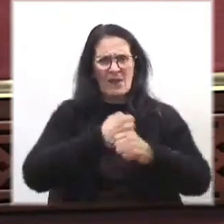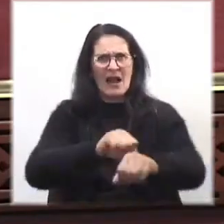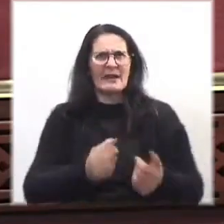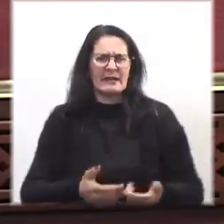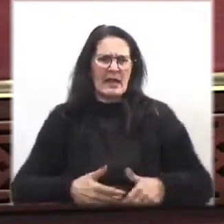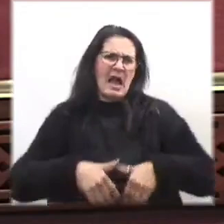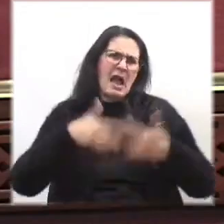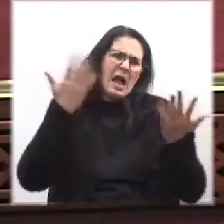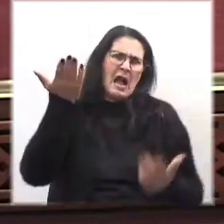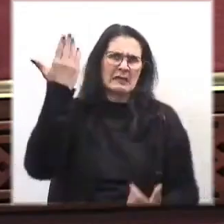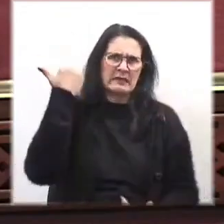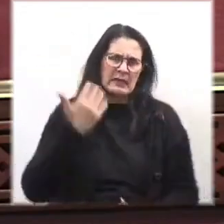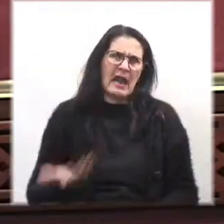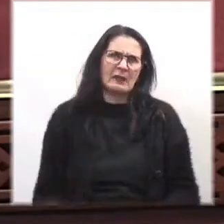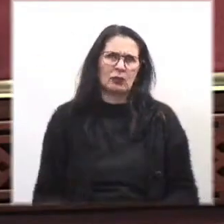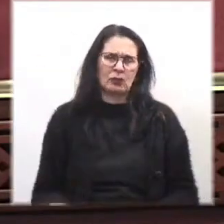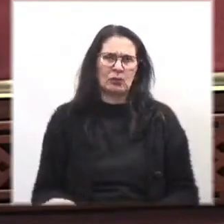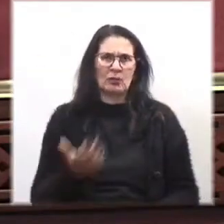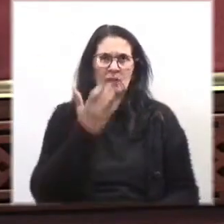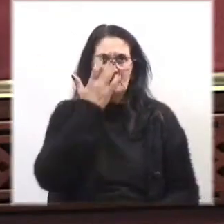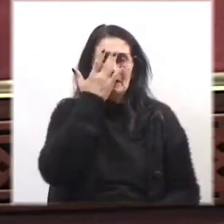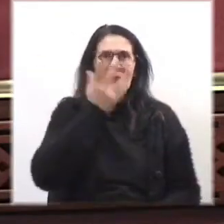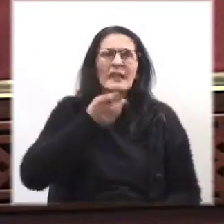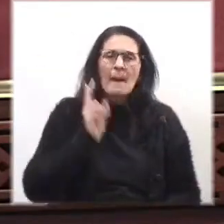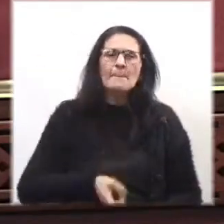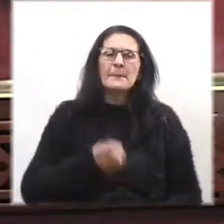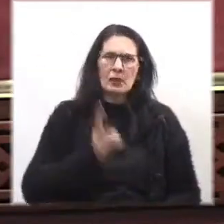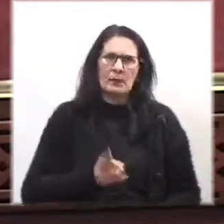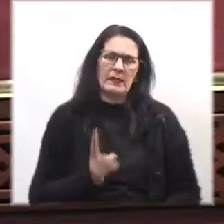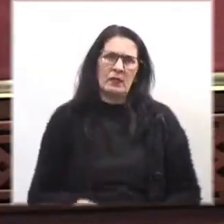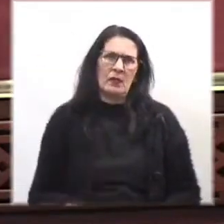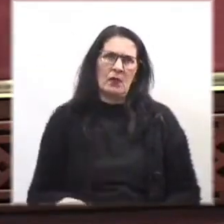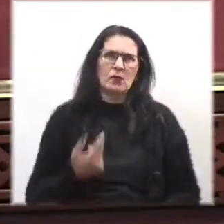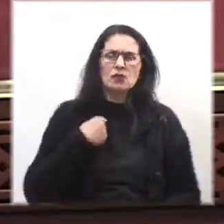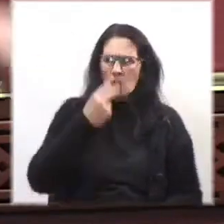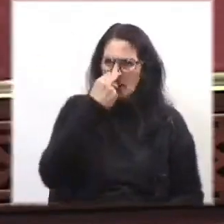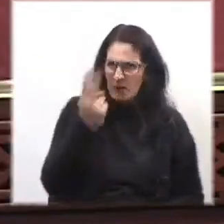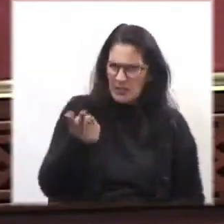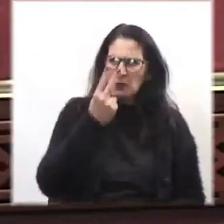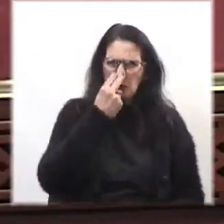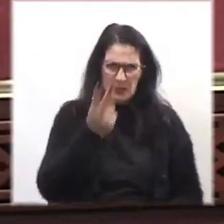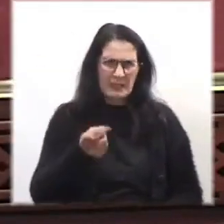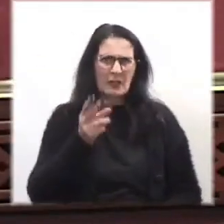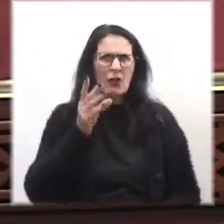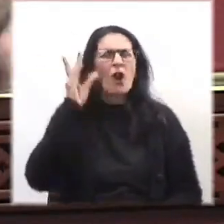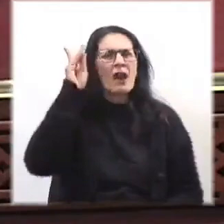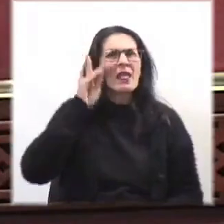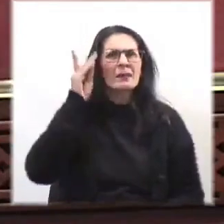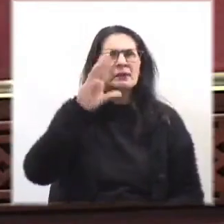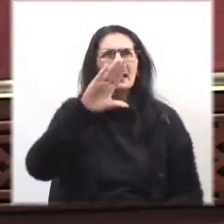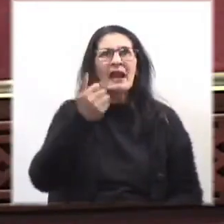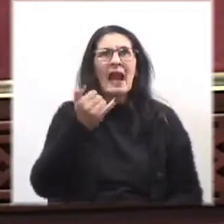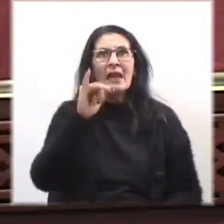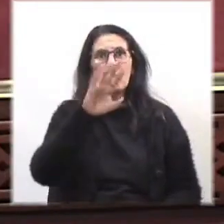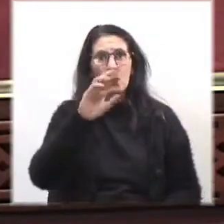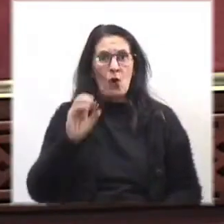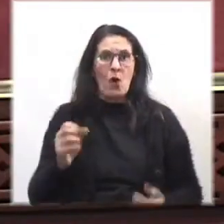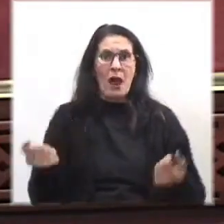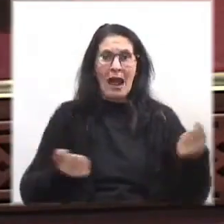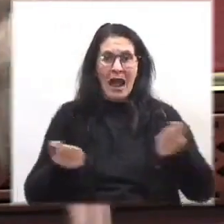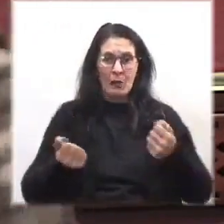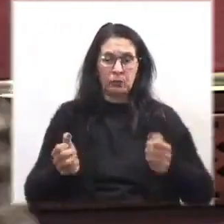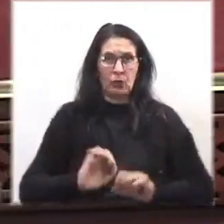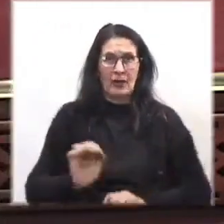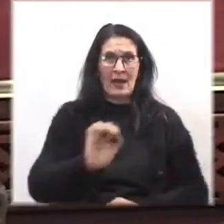Hace ratos que tendría que estar prohibido lavar nuestros autos. Nos hemos visto con la diputada Caio y decimos nosotros no lavamos los